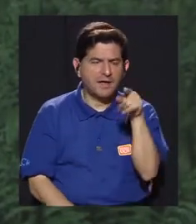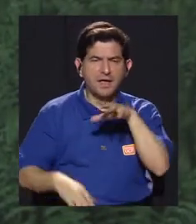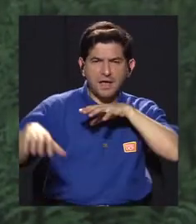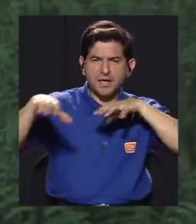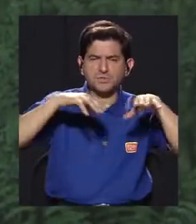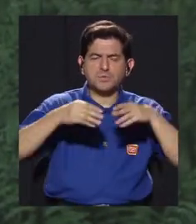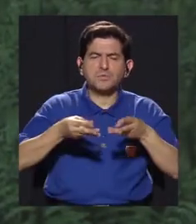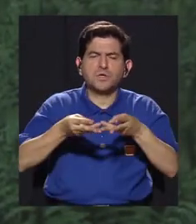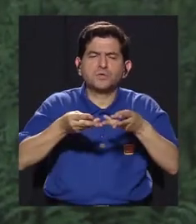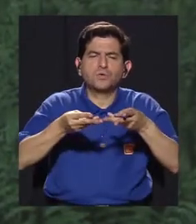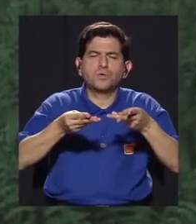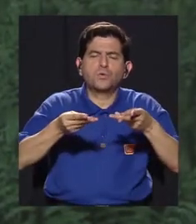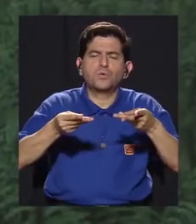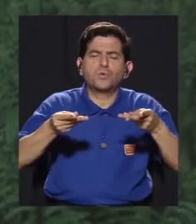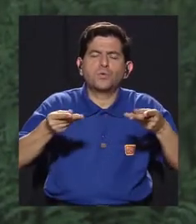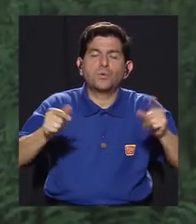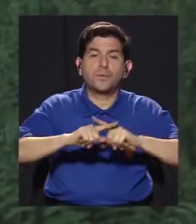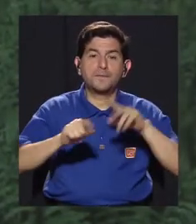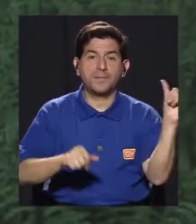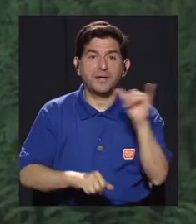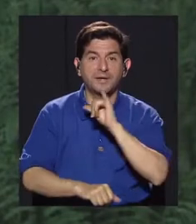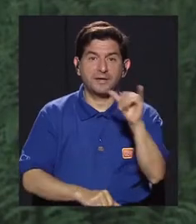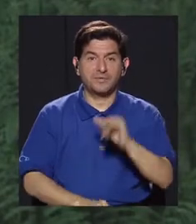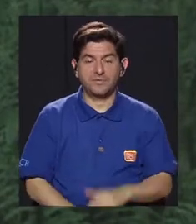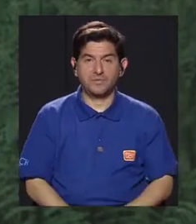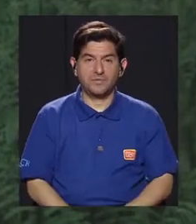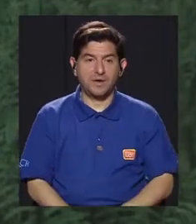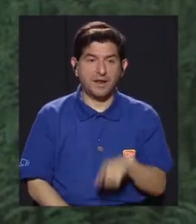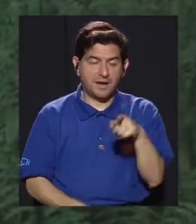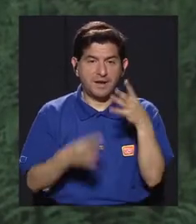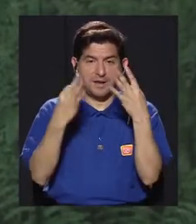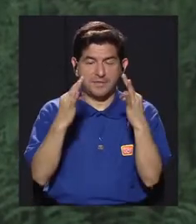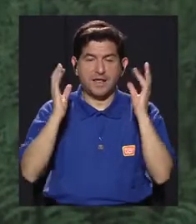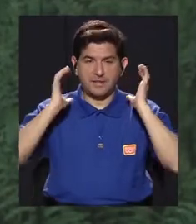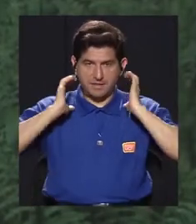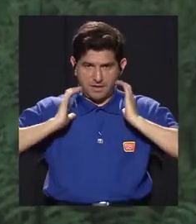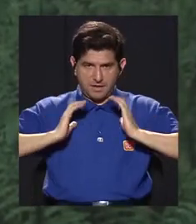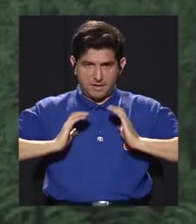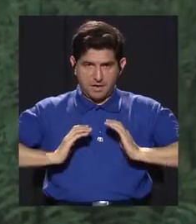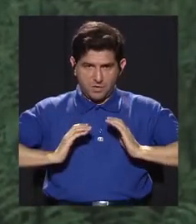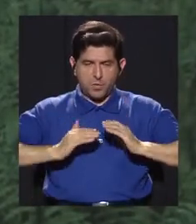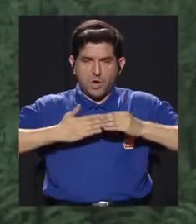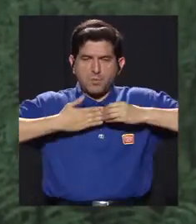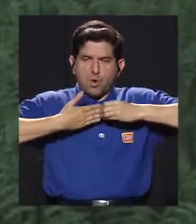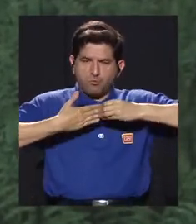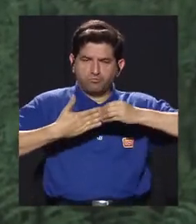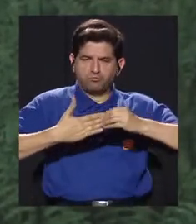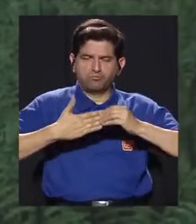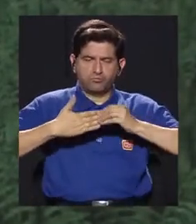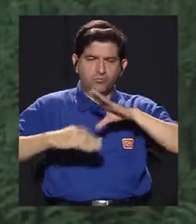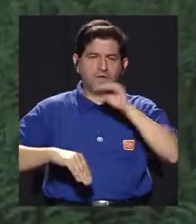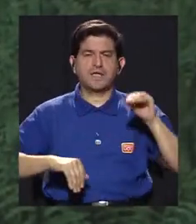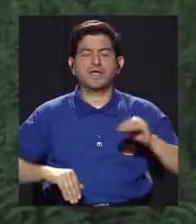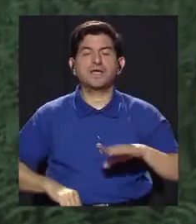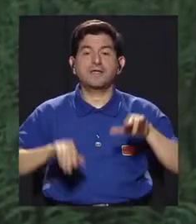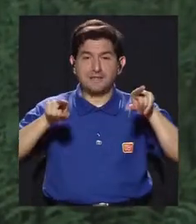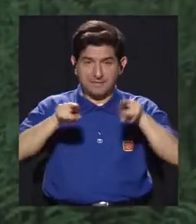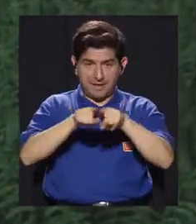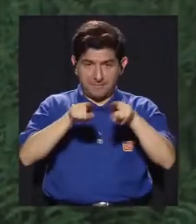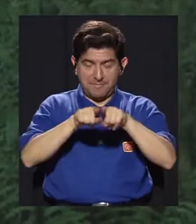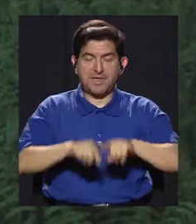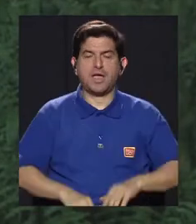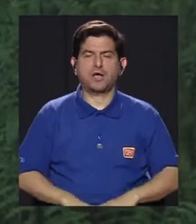ven que es un movimiento muy suave, pero que al mismo tiempo va haciendo que el cuerpo vaya siendo muy flexible y muy